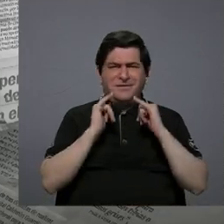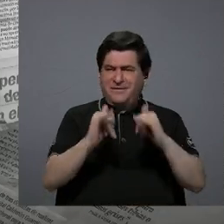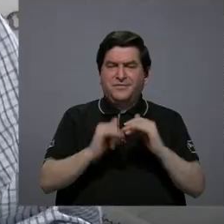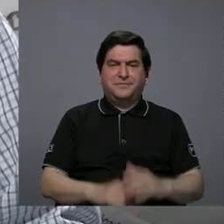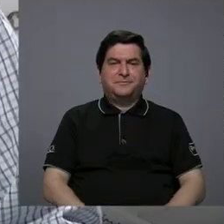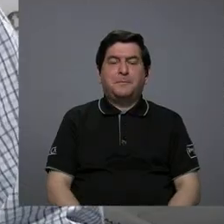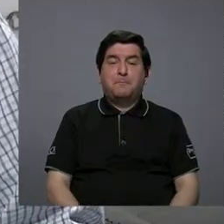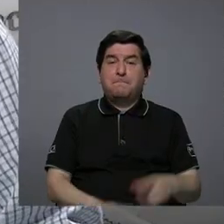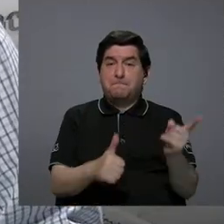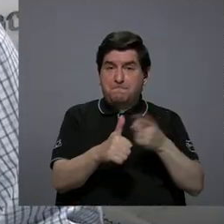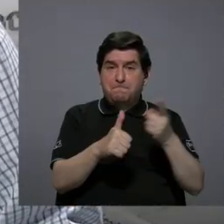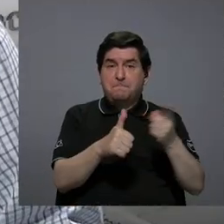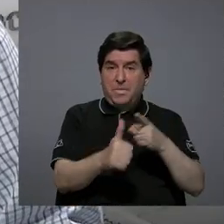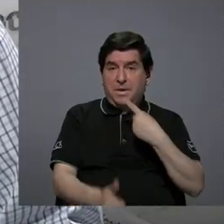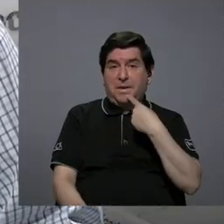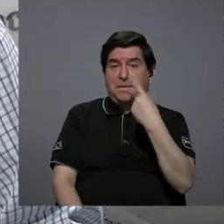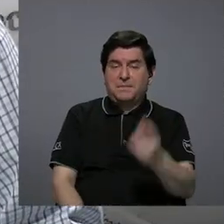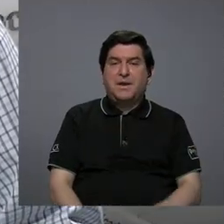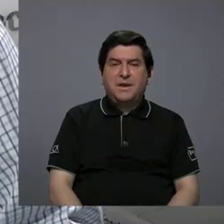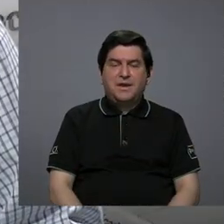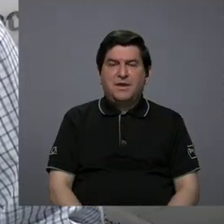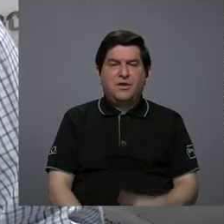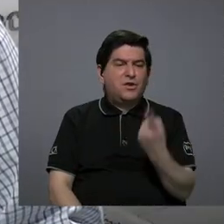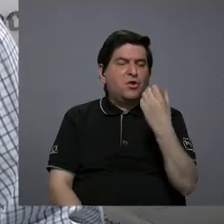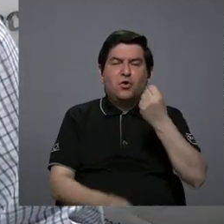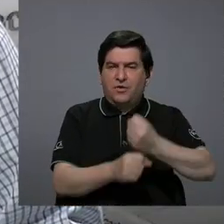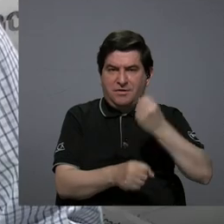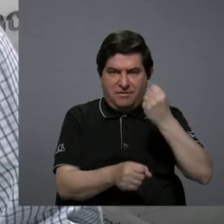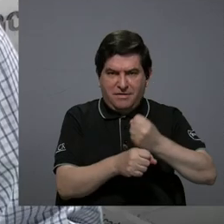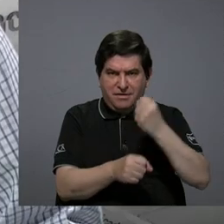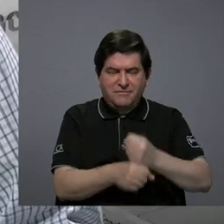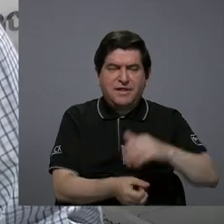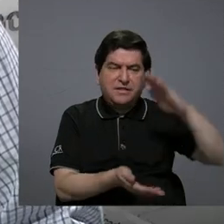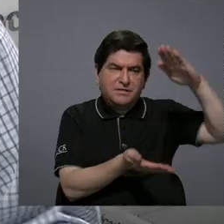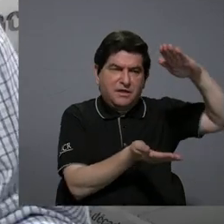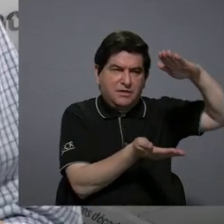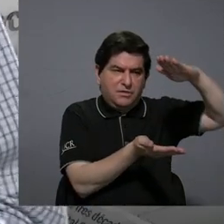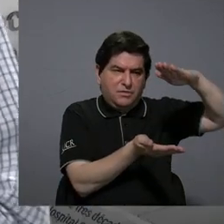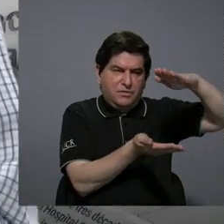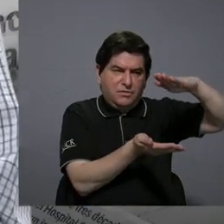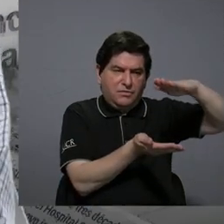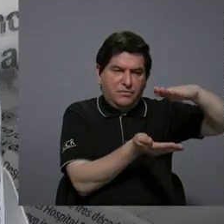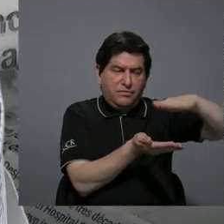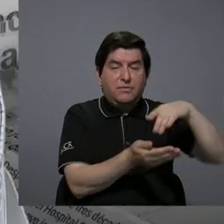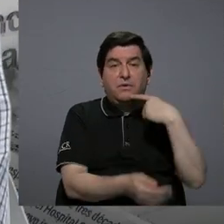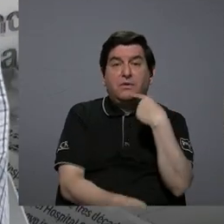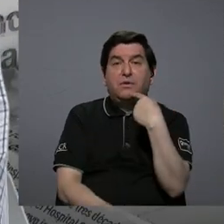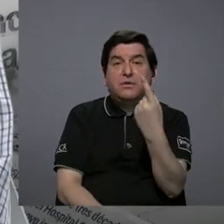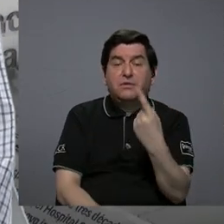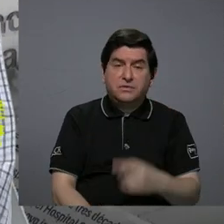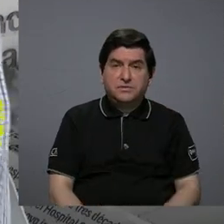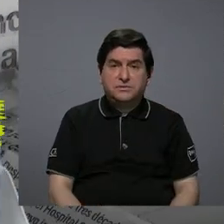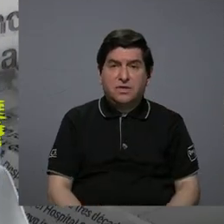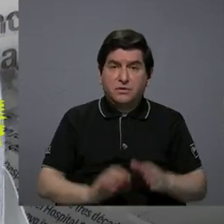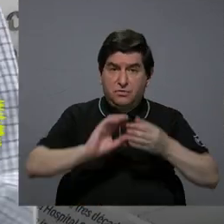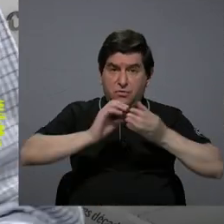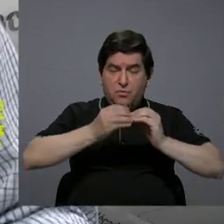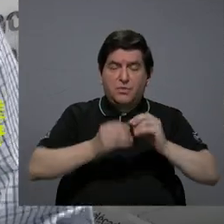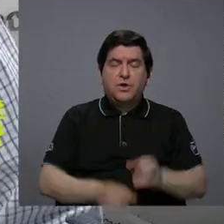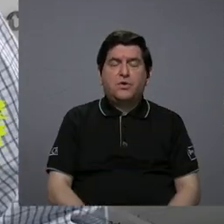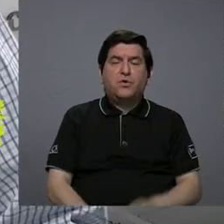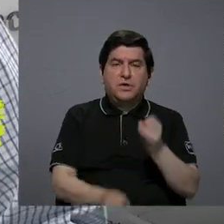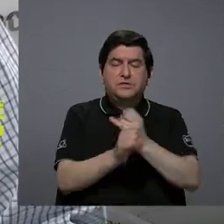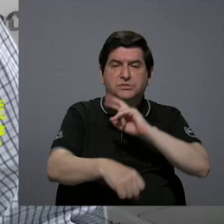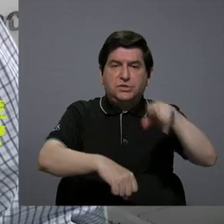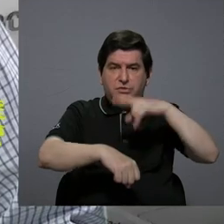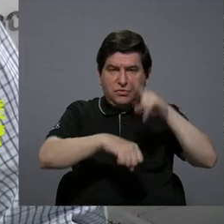Sí, bueno, primero tenemos que decir que el desempleo ha disminuido y lo que dicen los datos del Instituto